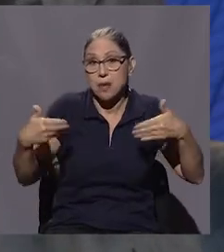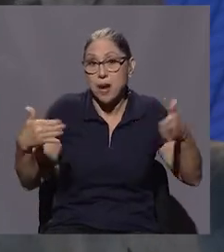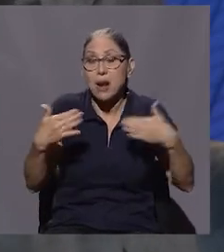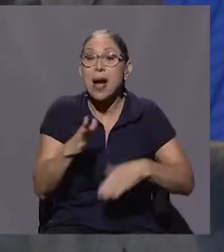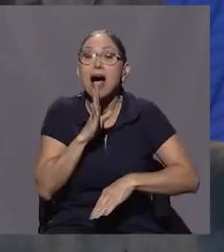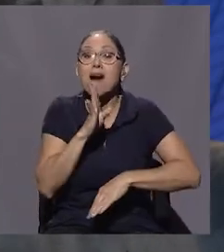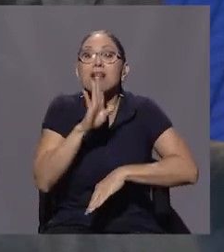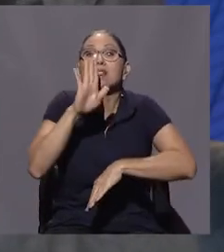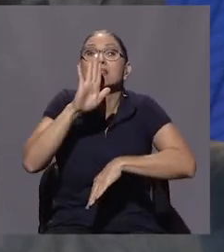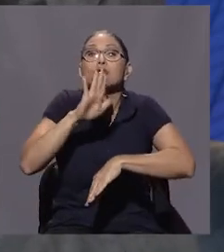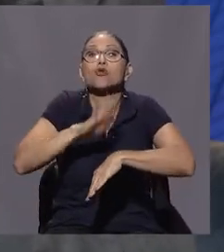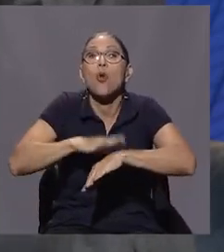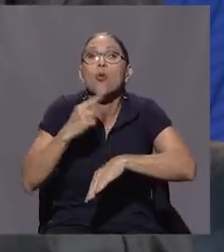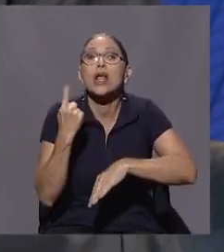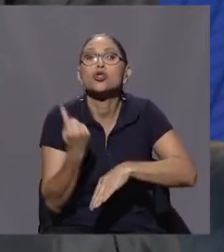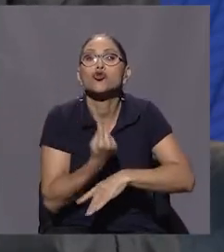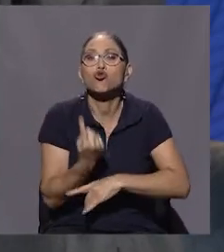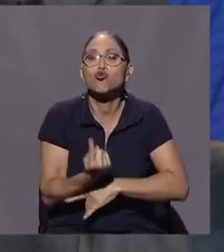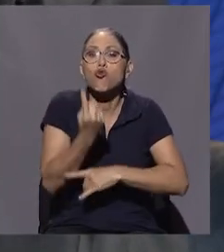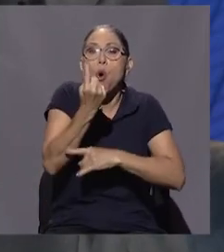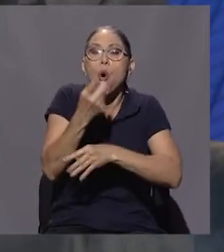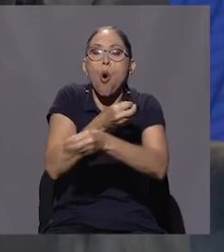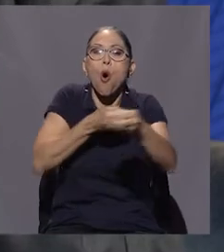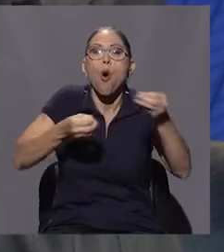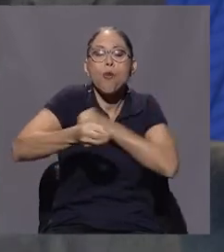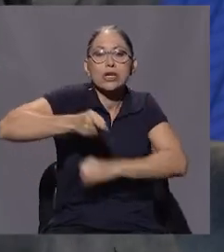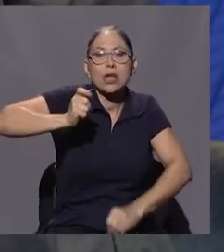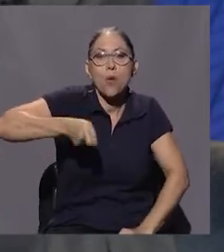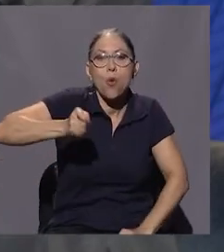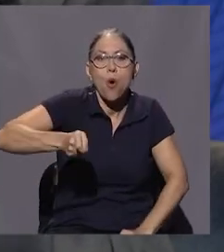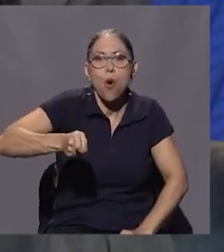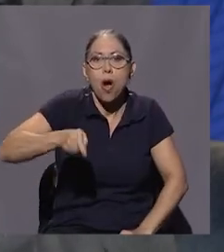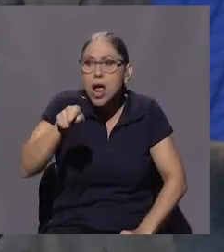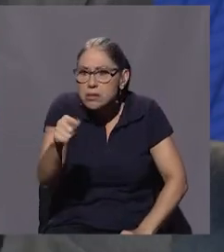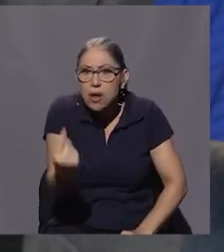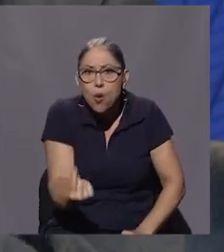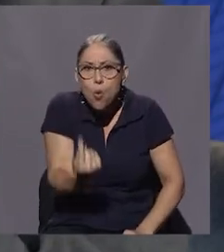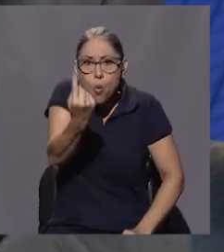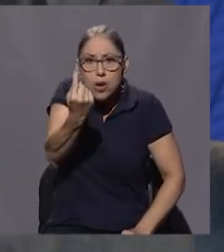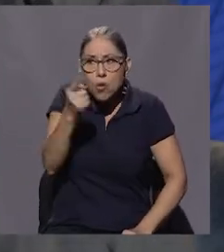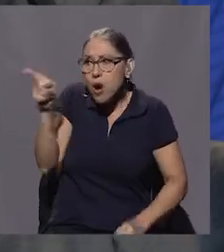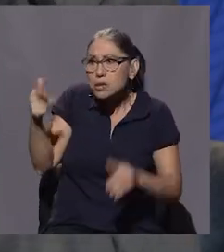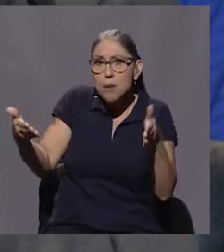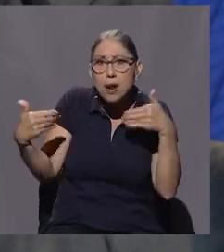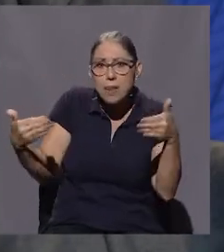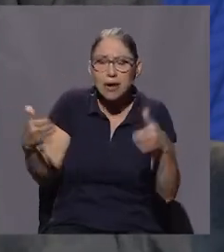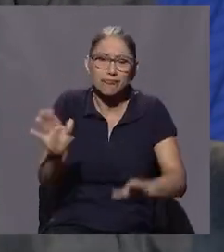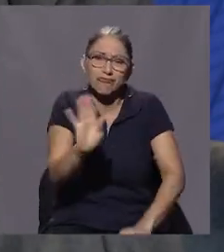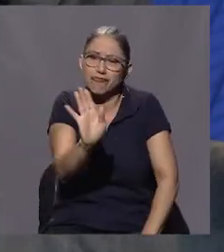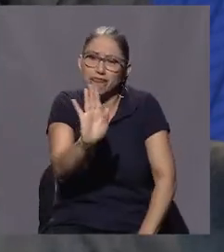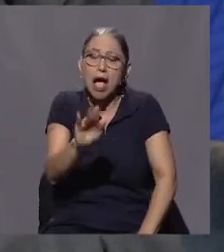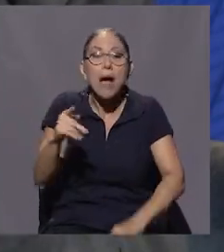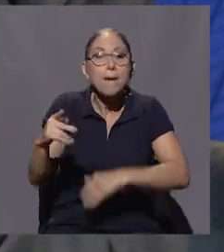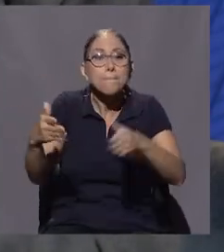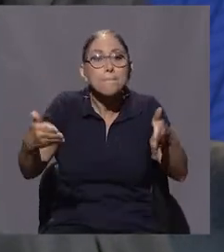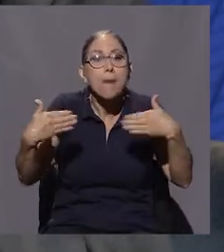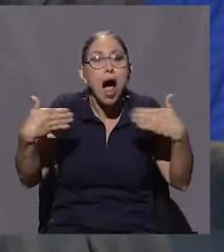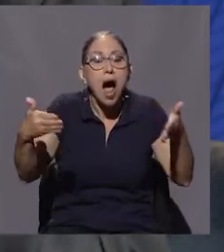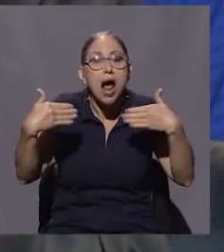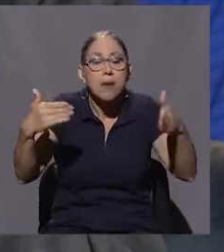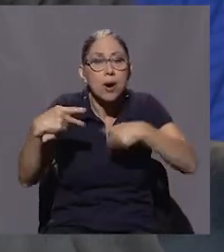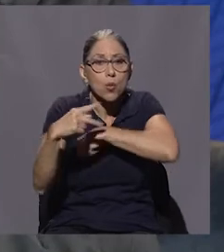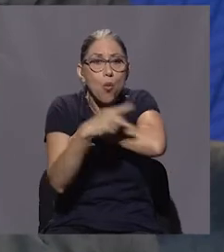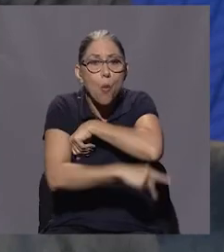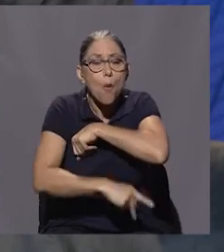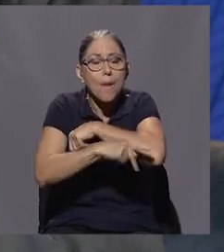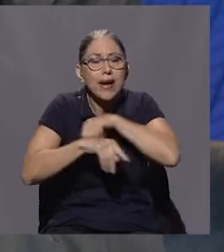Pero hay que recordar que no es el único caso del único bufete que hay en Panamá que se presta para este tipo de cosas, porque Panamá, como país